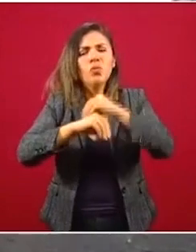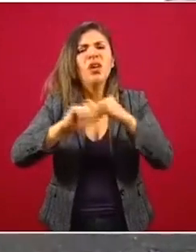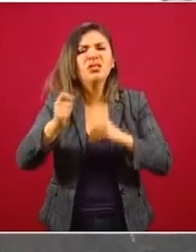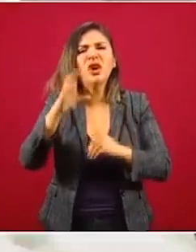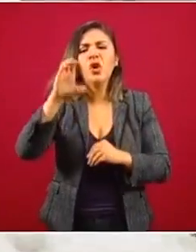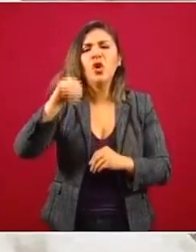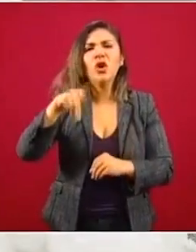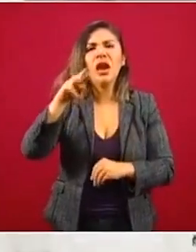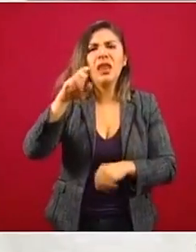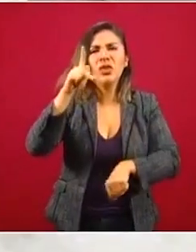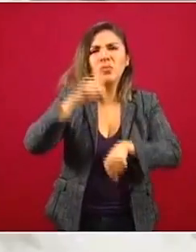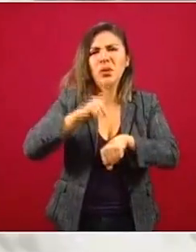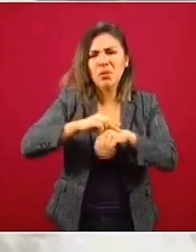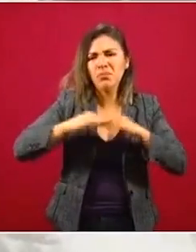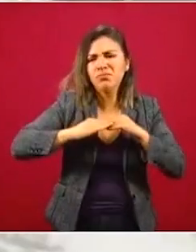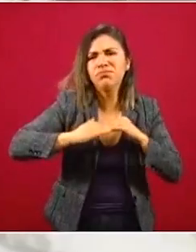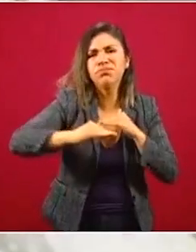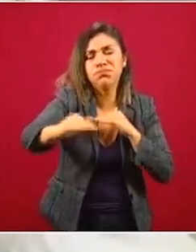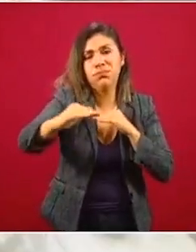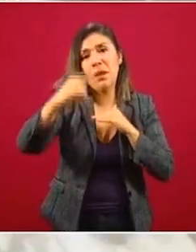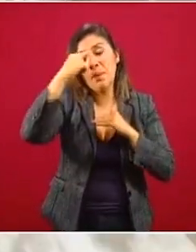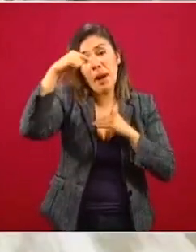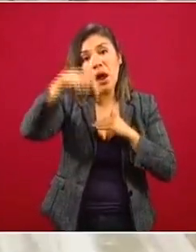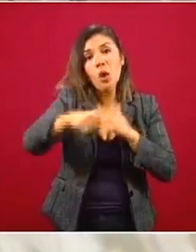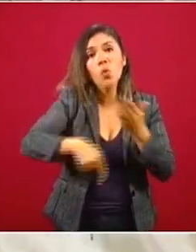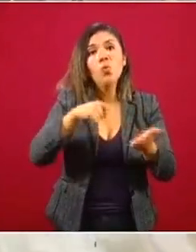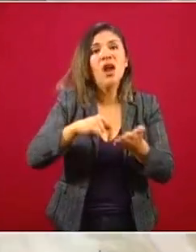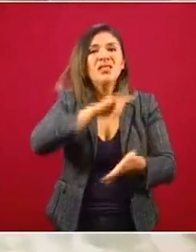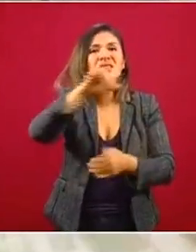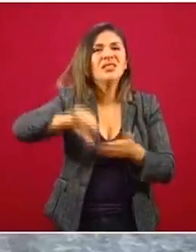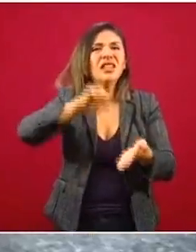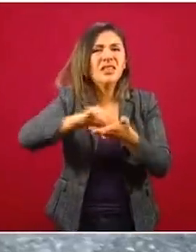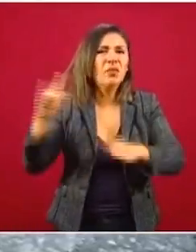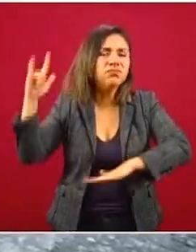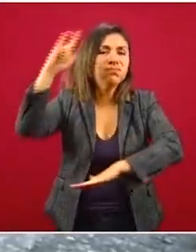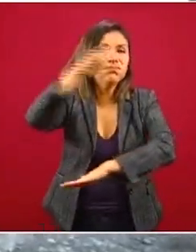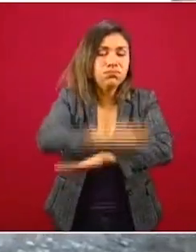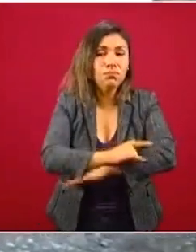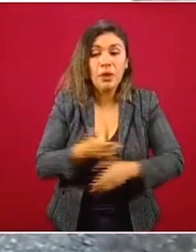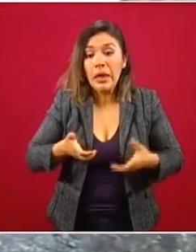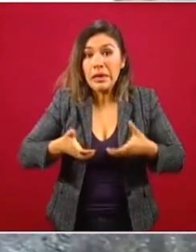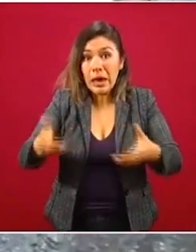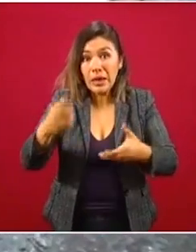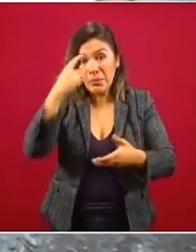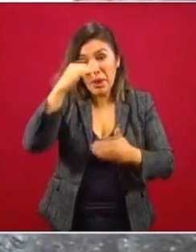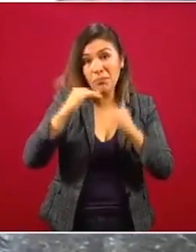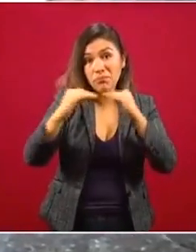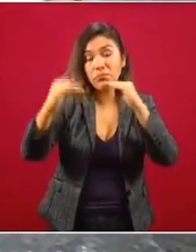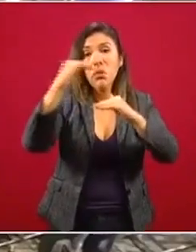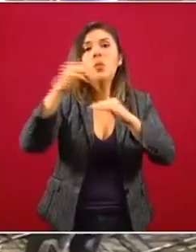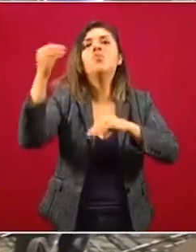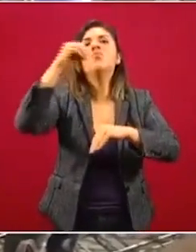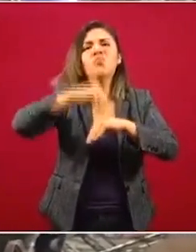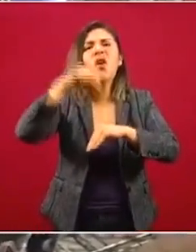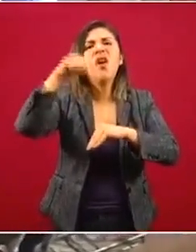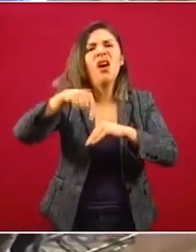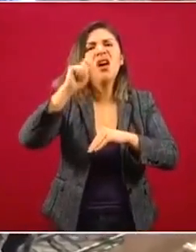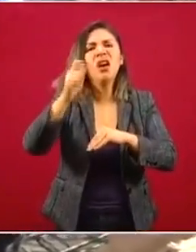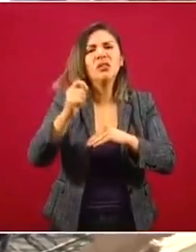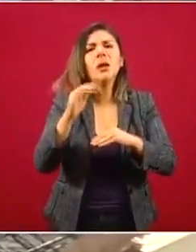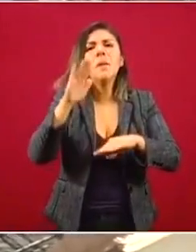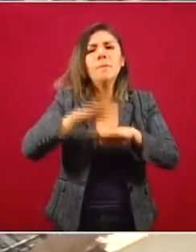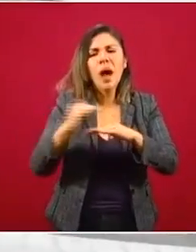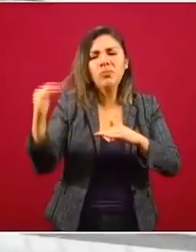conformando la capa superior y de rodamiento de la pista central. En calles de rodaje y plataformas, se realiza la conformación de las